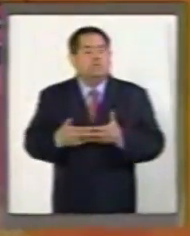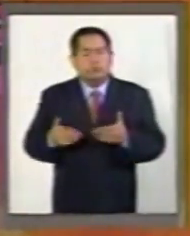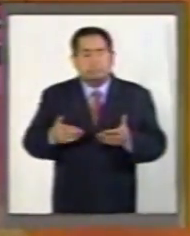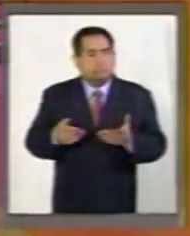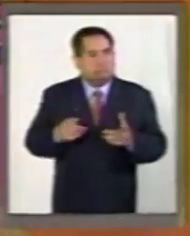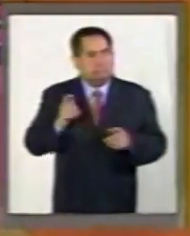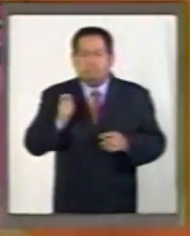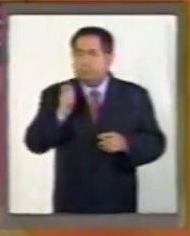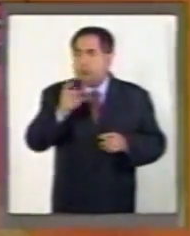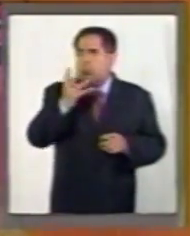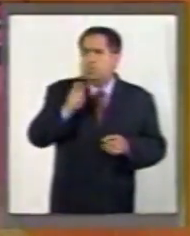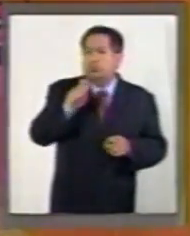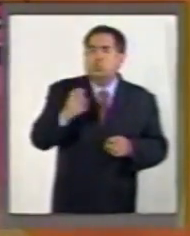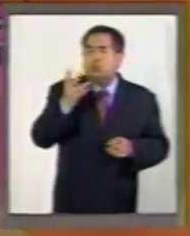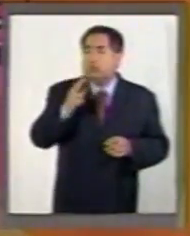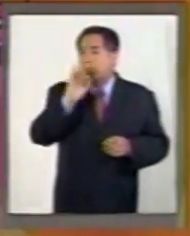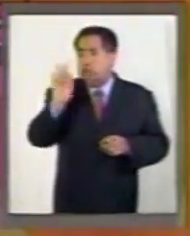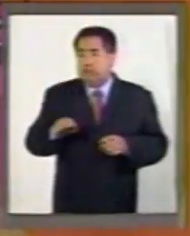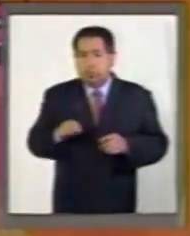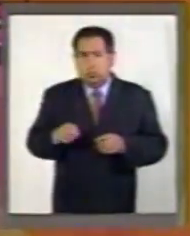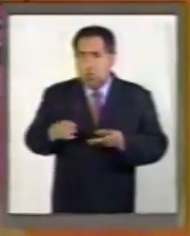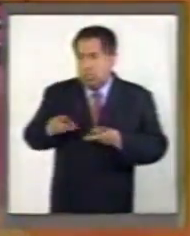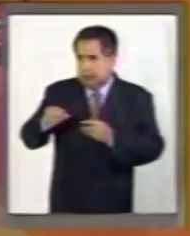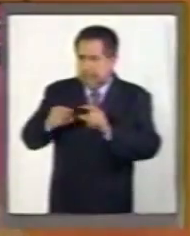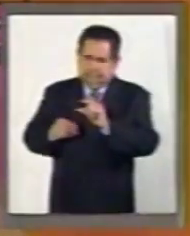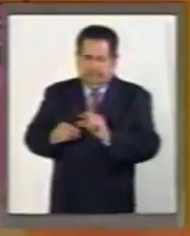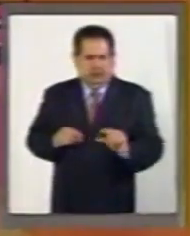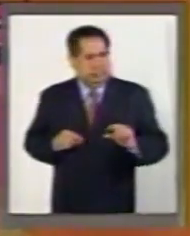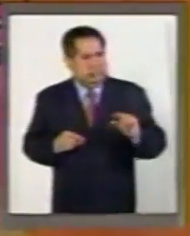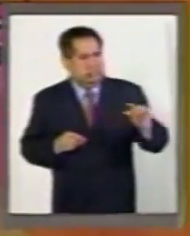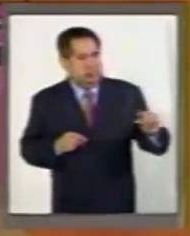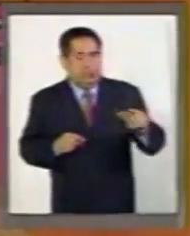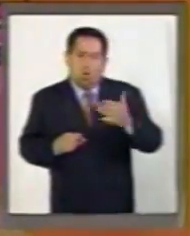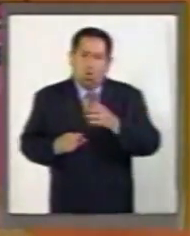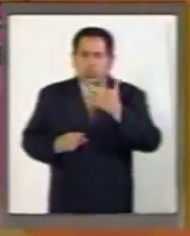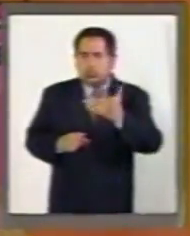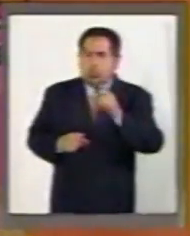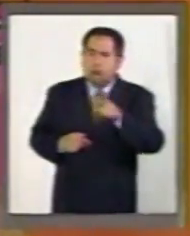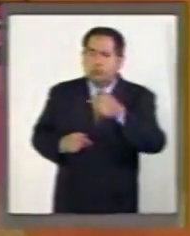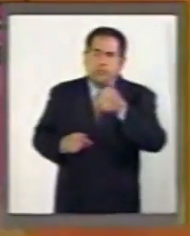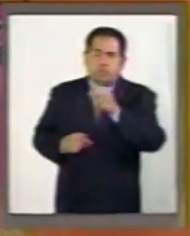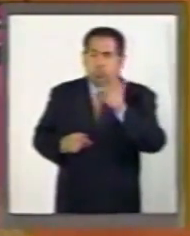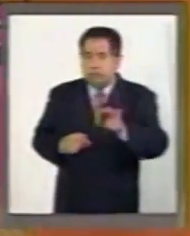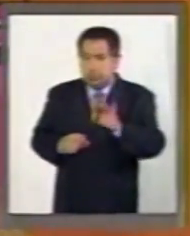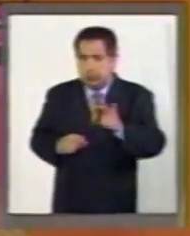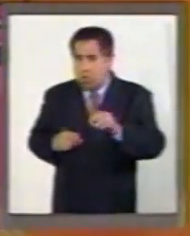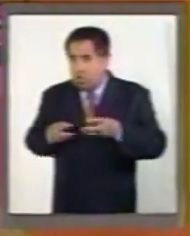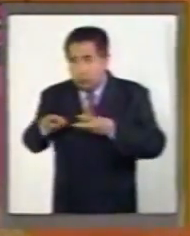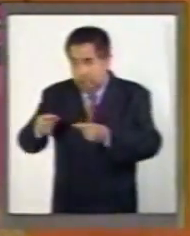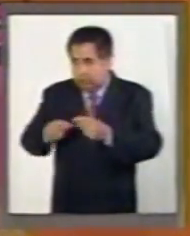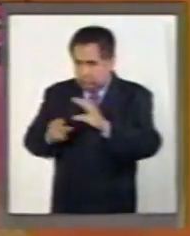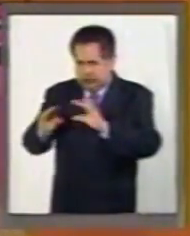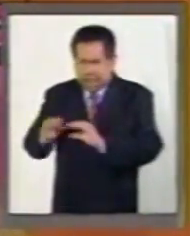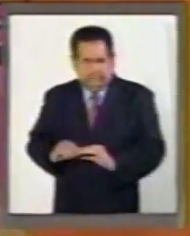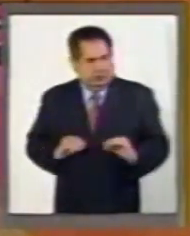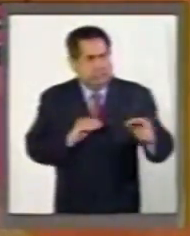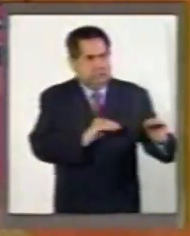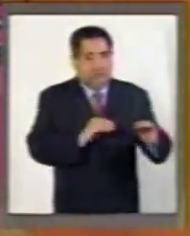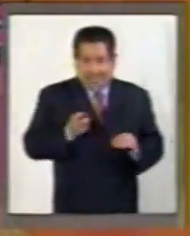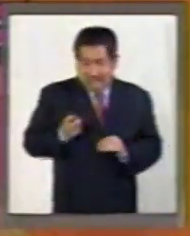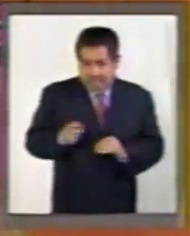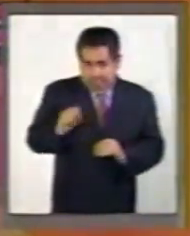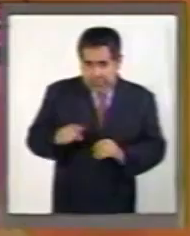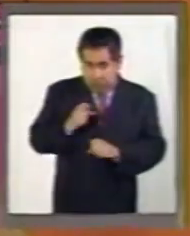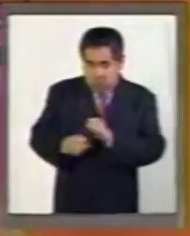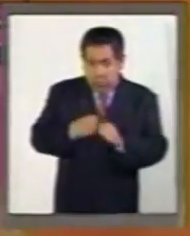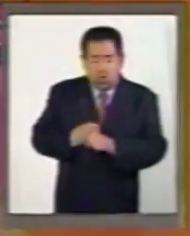representó el 4.4% del gasto total y el 5.6% de su gasto corriente, ese año